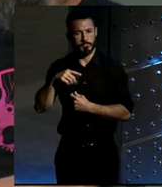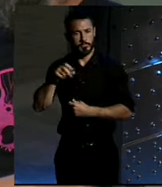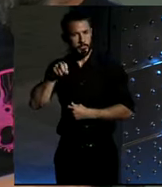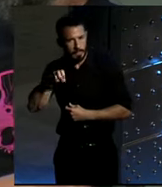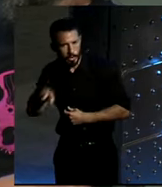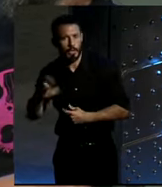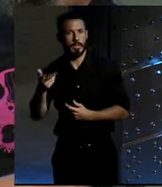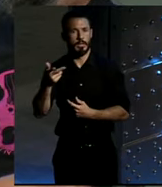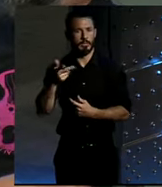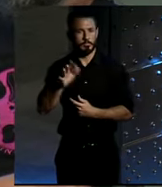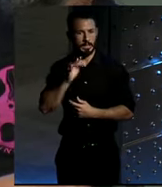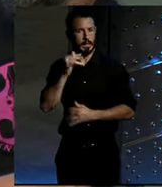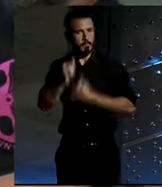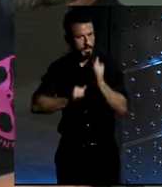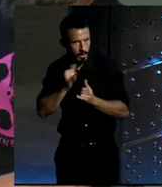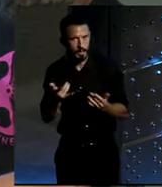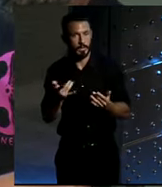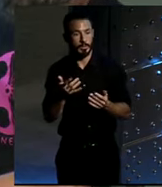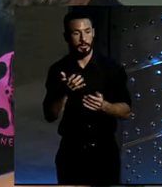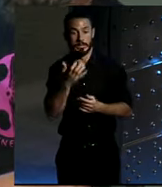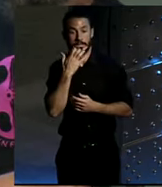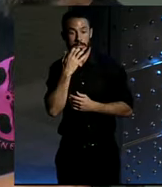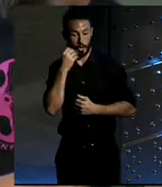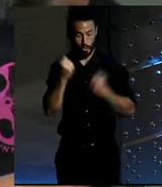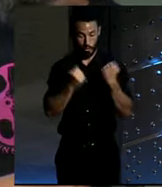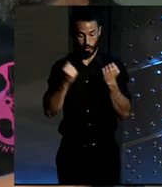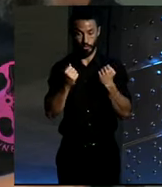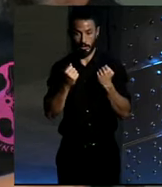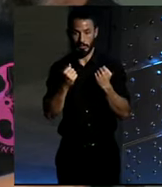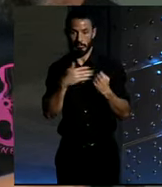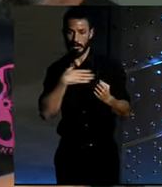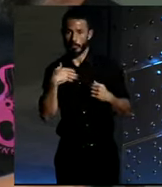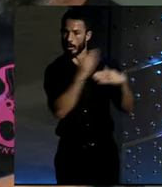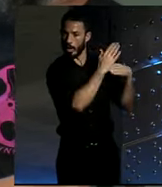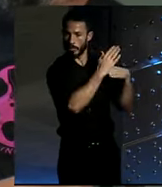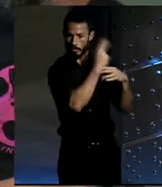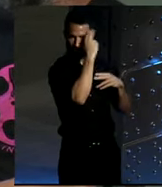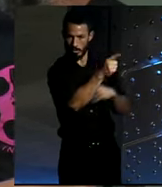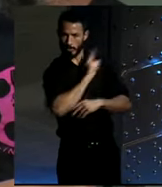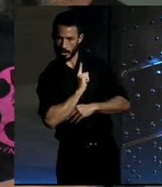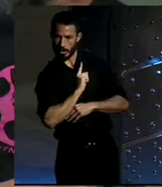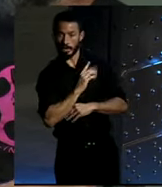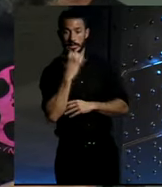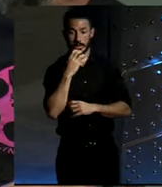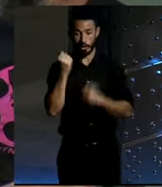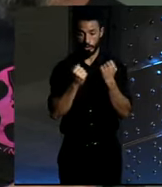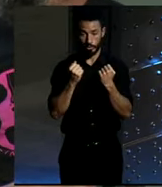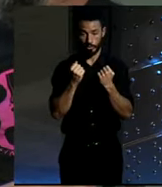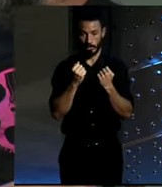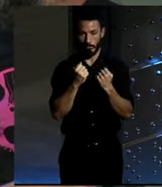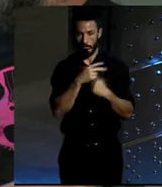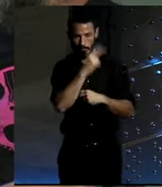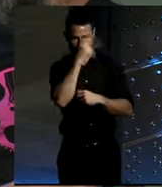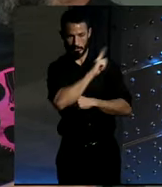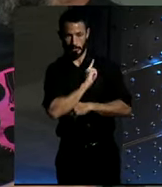Y lo único que es que cuando vamos en coche nos gusta que el camión de tres toneladas nos respete. Pues cuando vamos en coche nos gusta que el, cuando vamos en bici, que el